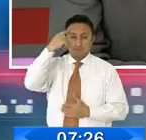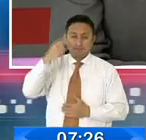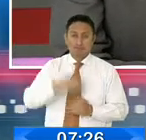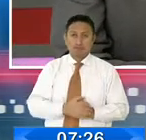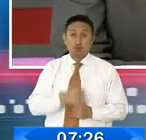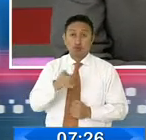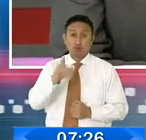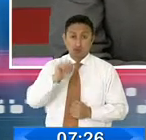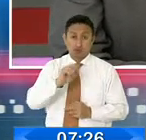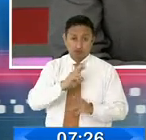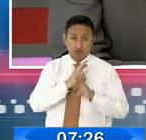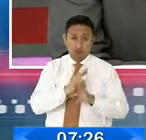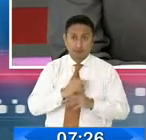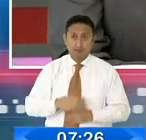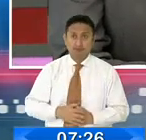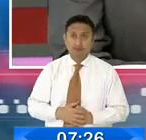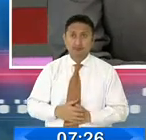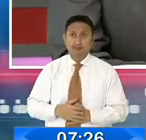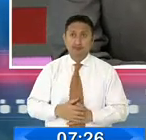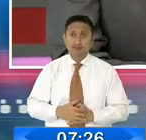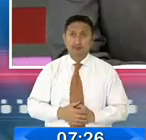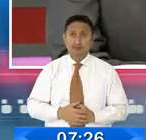Romo para que continuemos con la réplica subida.